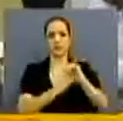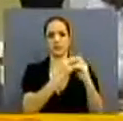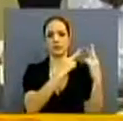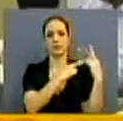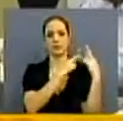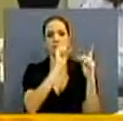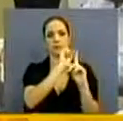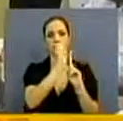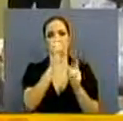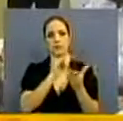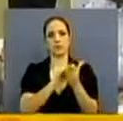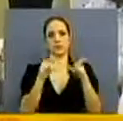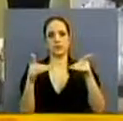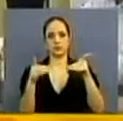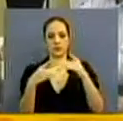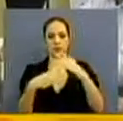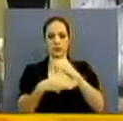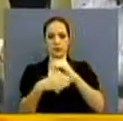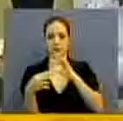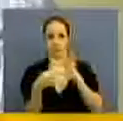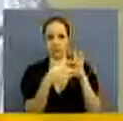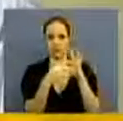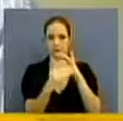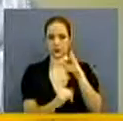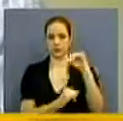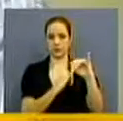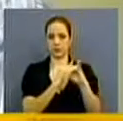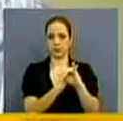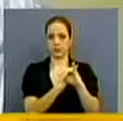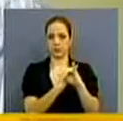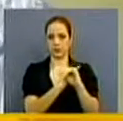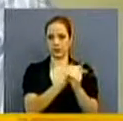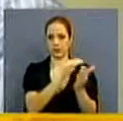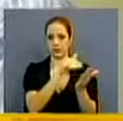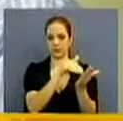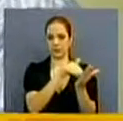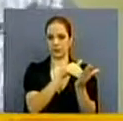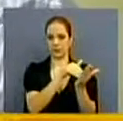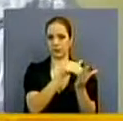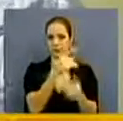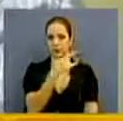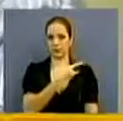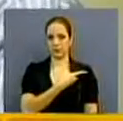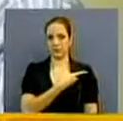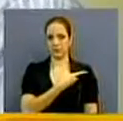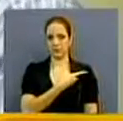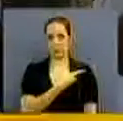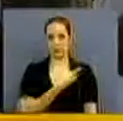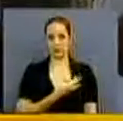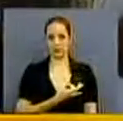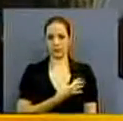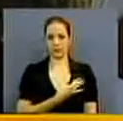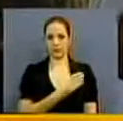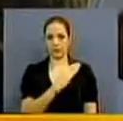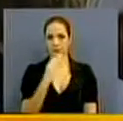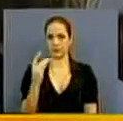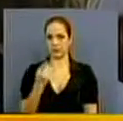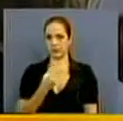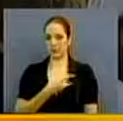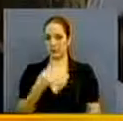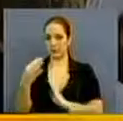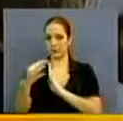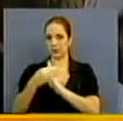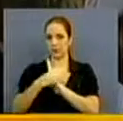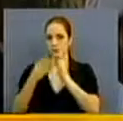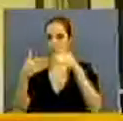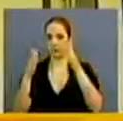Este diplomado fue realizado en una alianza internacional entre el centro vincular de la Universidad de Valparaíso en Chile, la Universidad Tecnológica